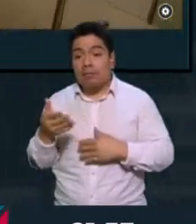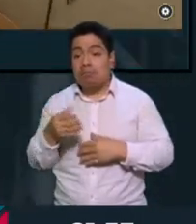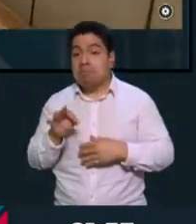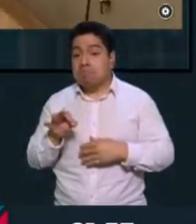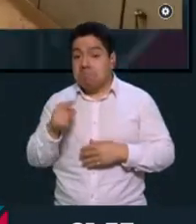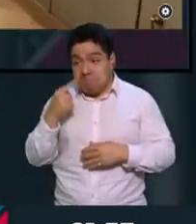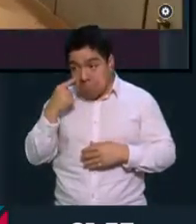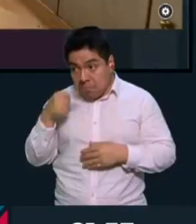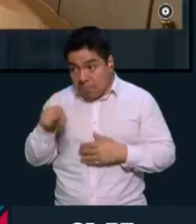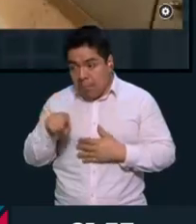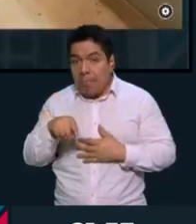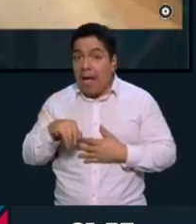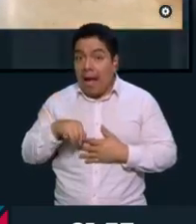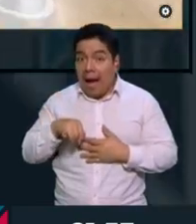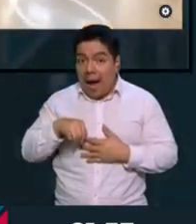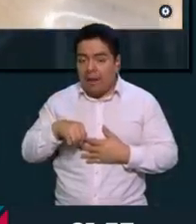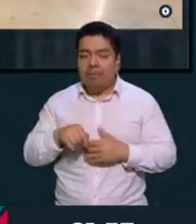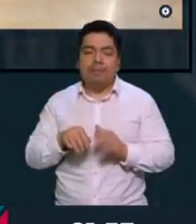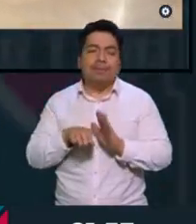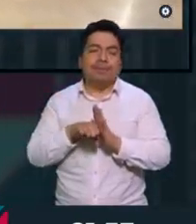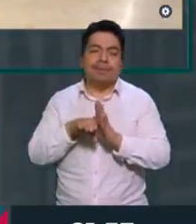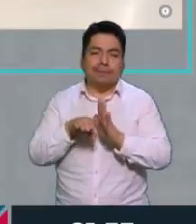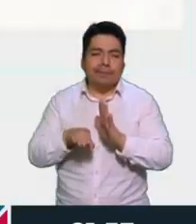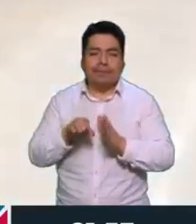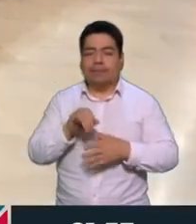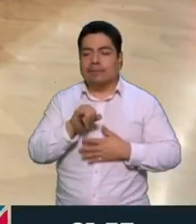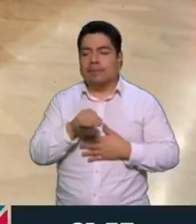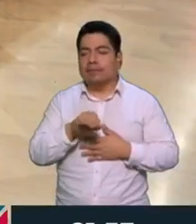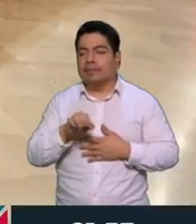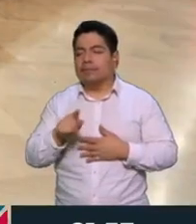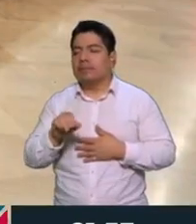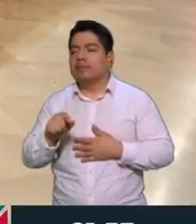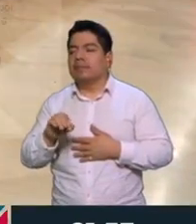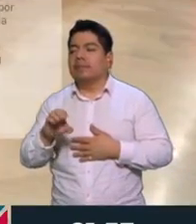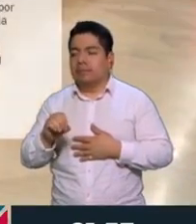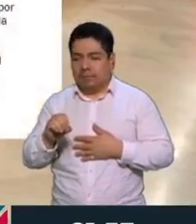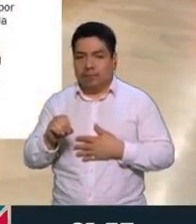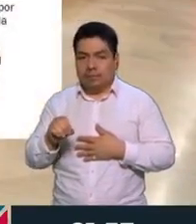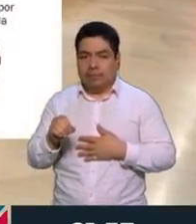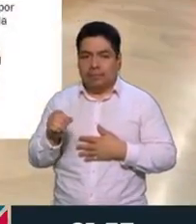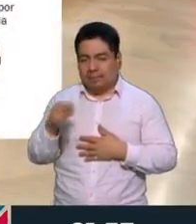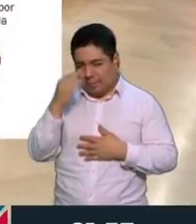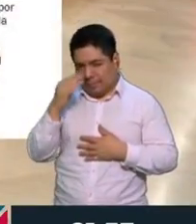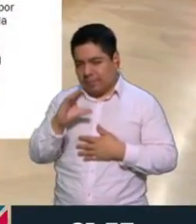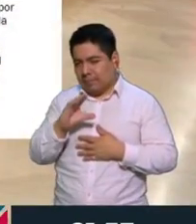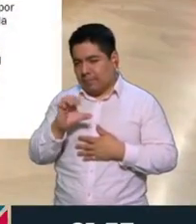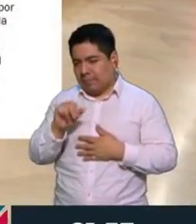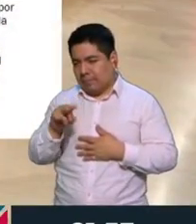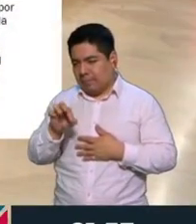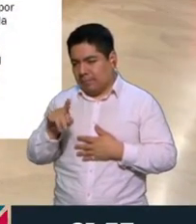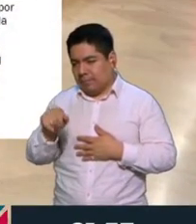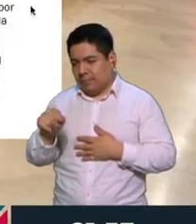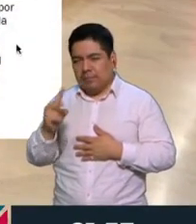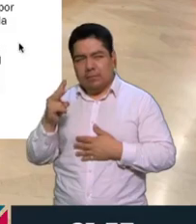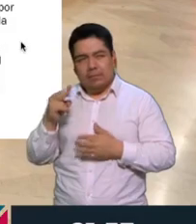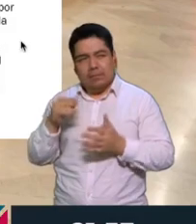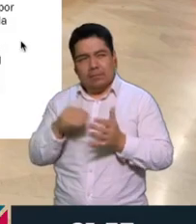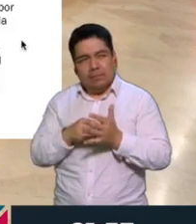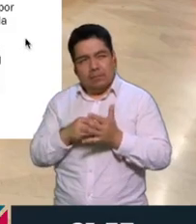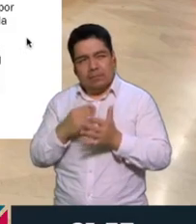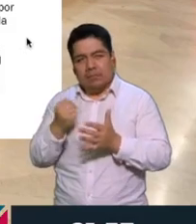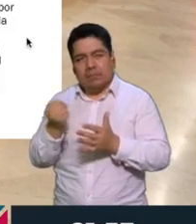bien interesantes, ¿no? Por ejemplo, José Emilio Pacheco, que recibió el Cervantes allá en 2009,